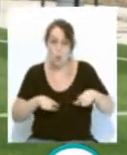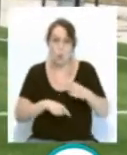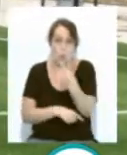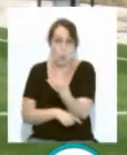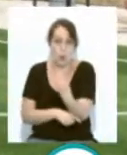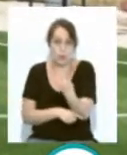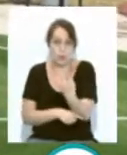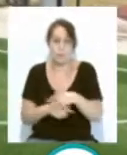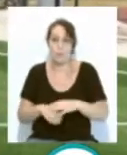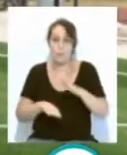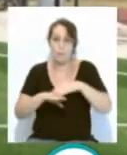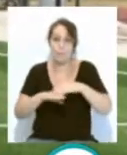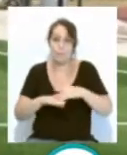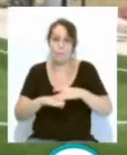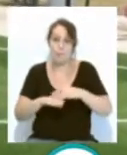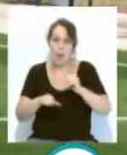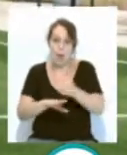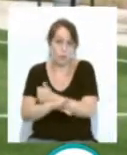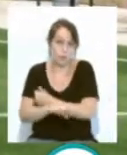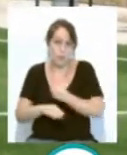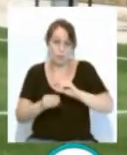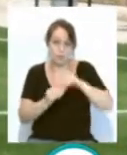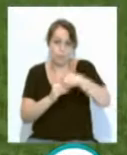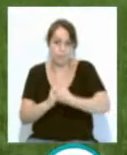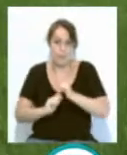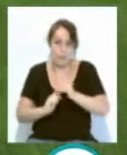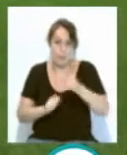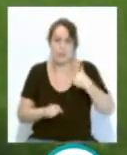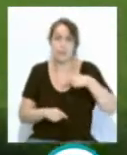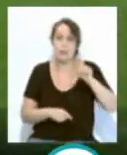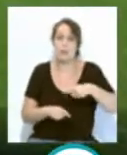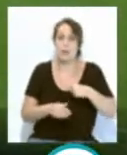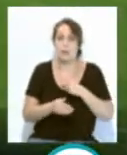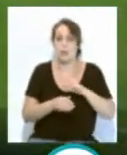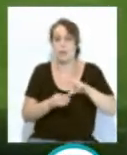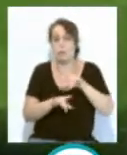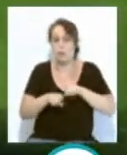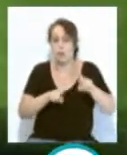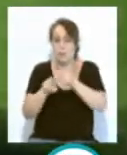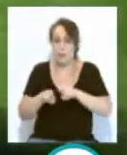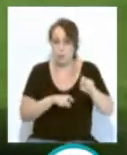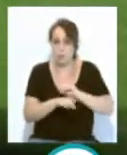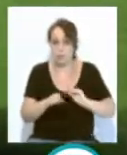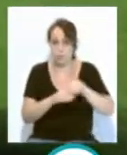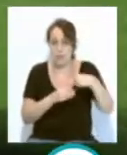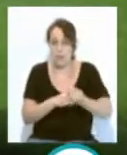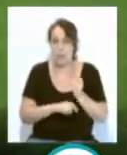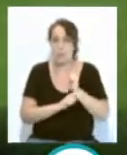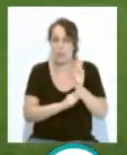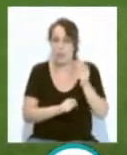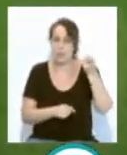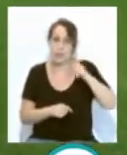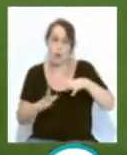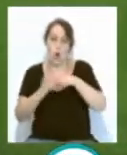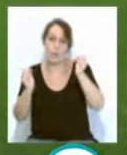Por otro lado, se aprobó la adquisición de material informático para las oficinas del IMD y el abono de 168.000 euros destinado